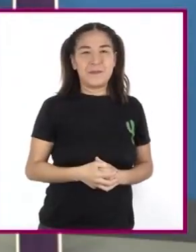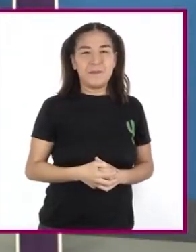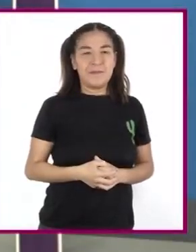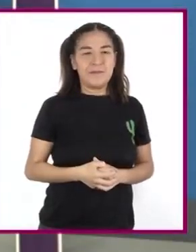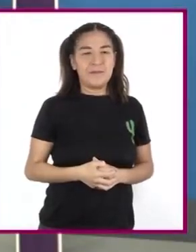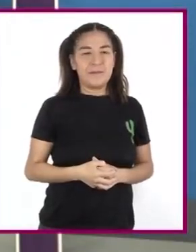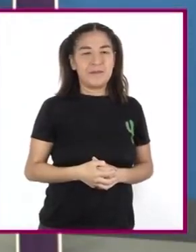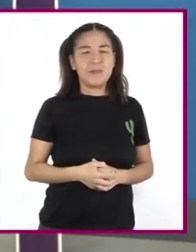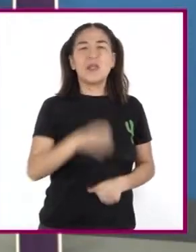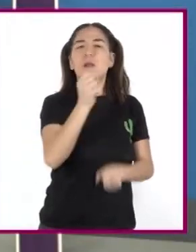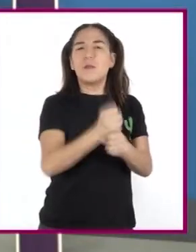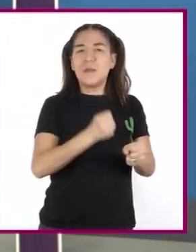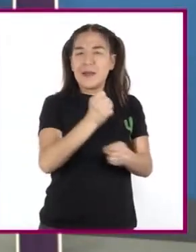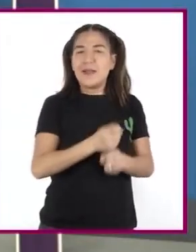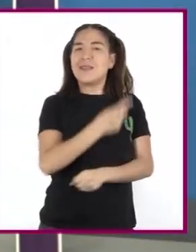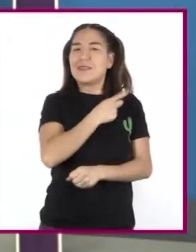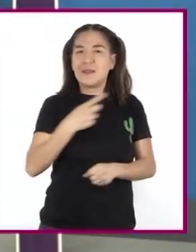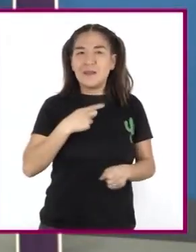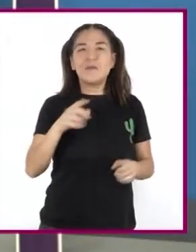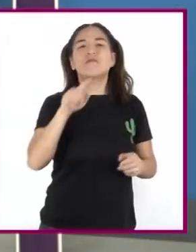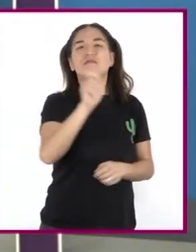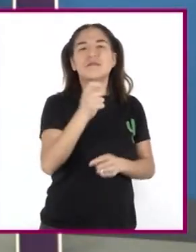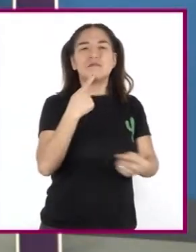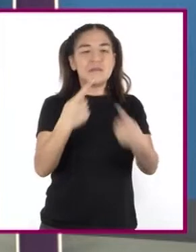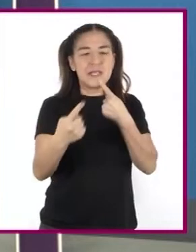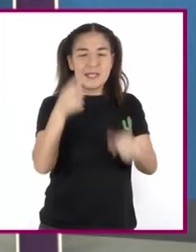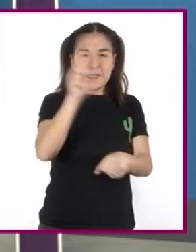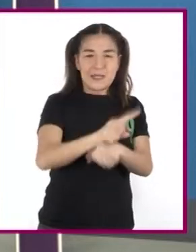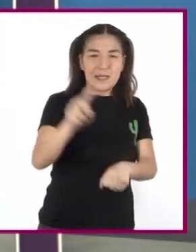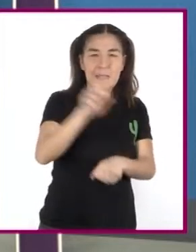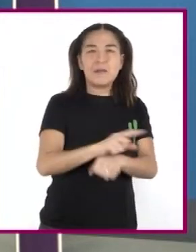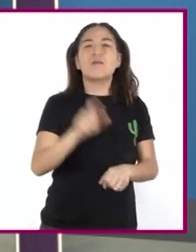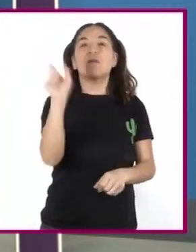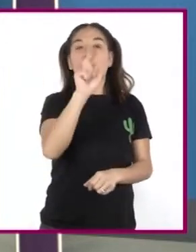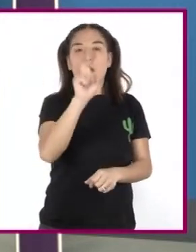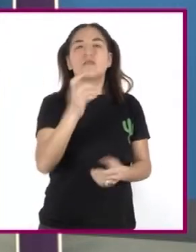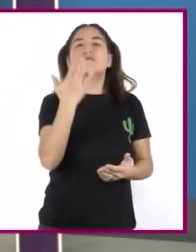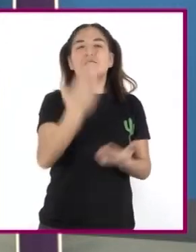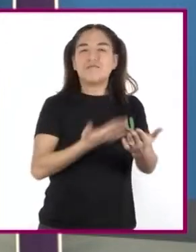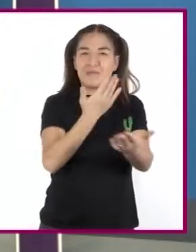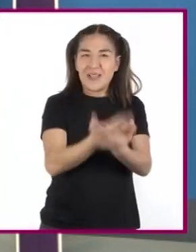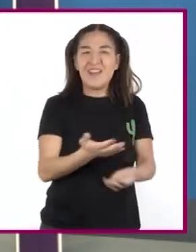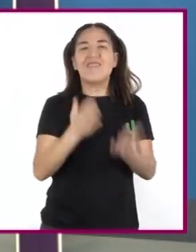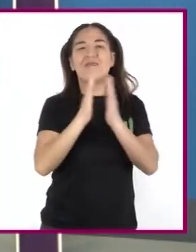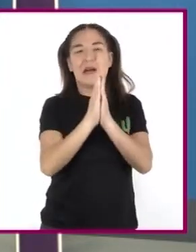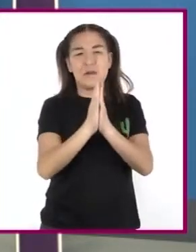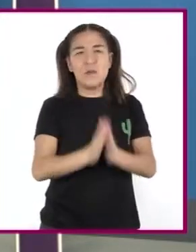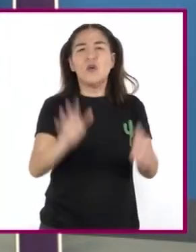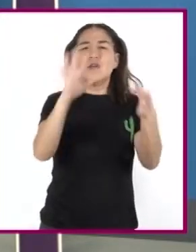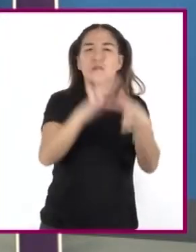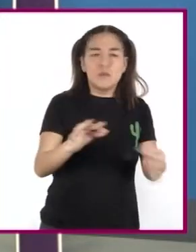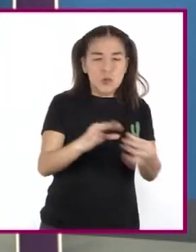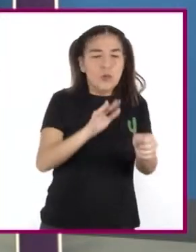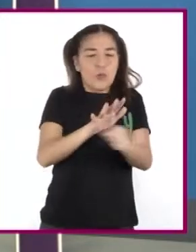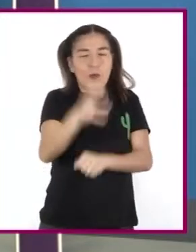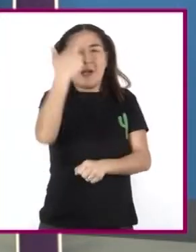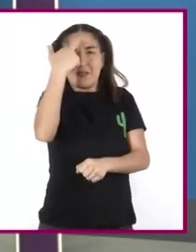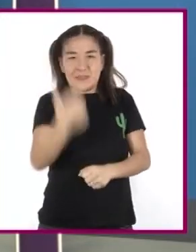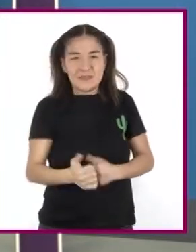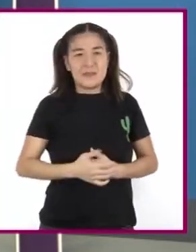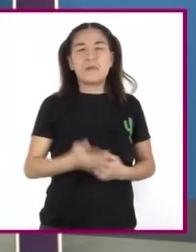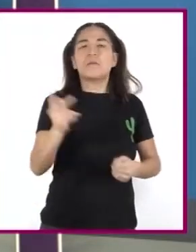Practicamos el diálogo de manera cotidiana Al pedir favores Explicar razones Preguntar